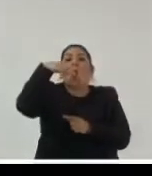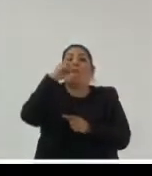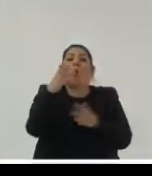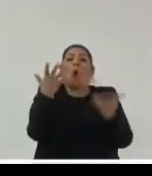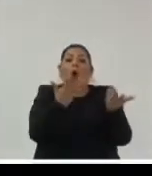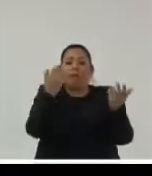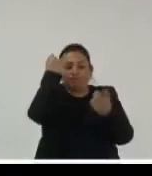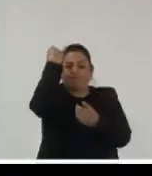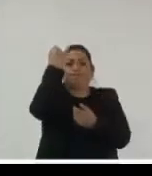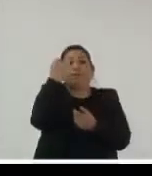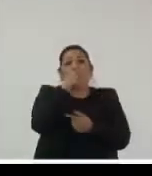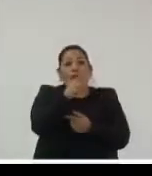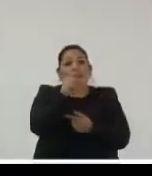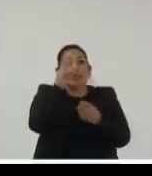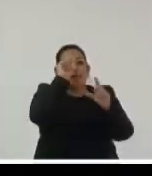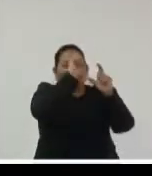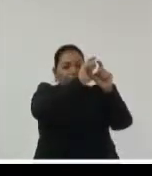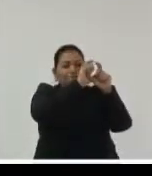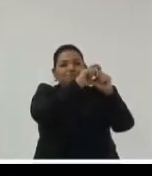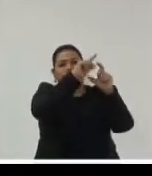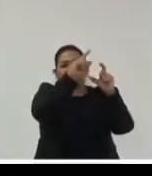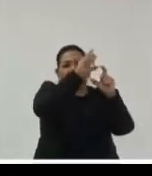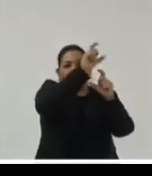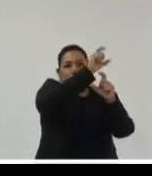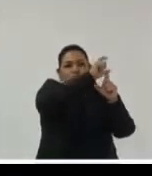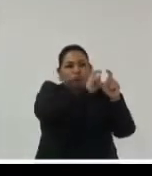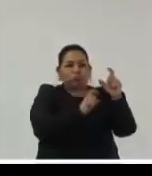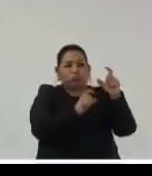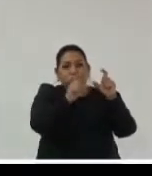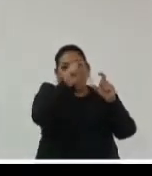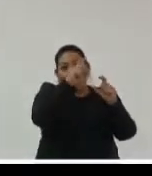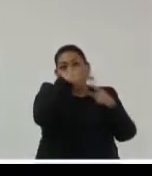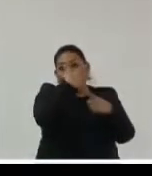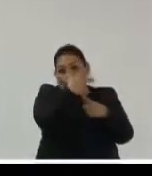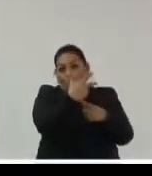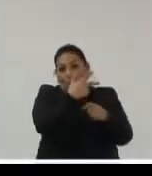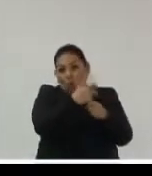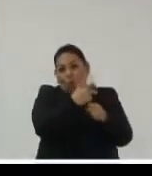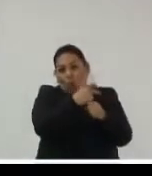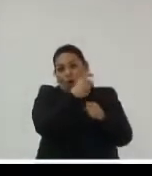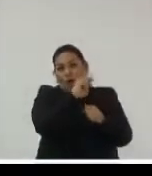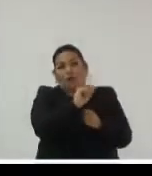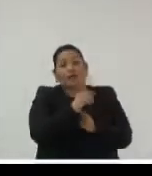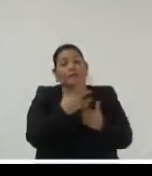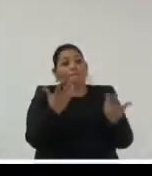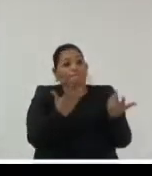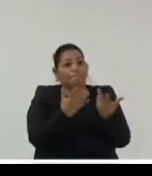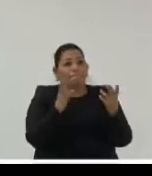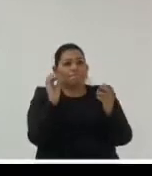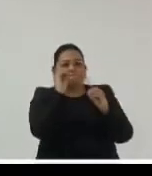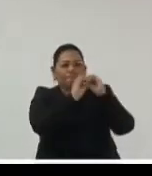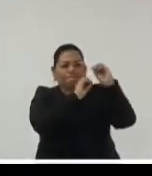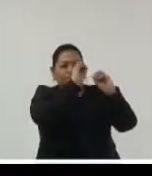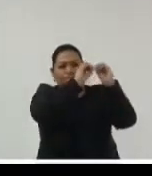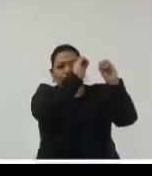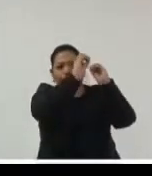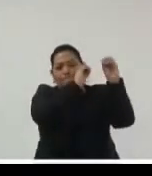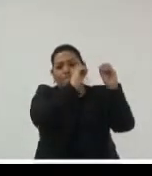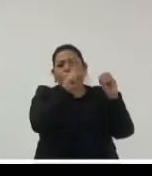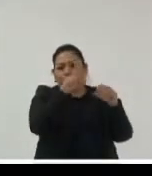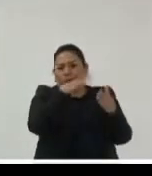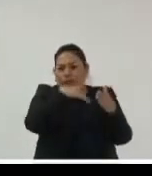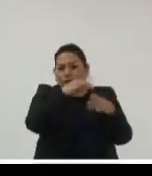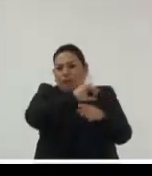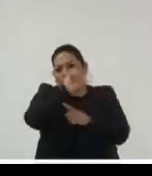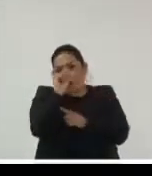de data o data never sleeps este es el octavo que hacen y aquí hay cualquier cantidad de información riquísima lo pueden buscar en